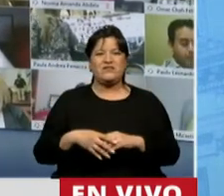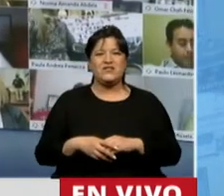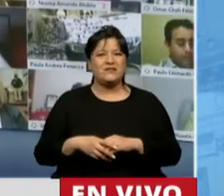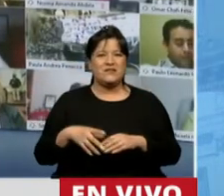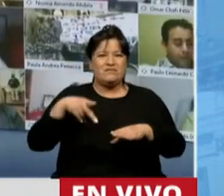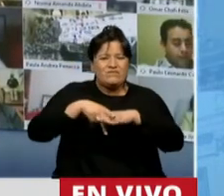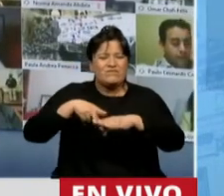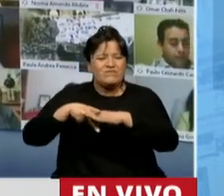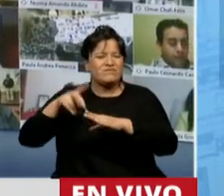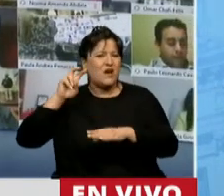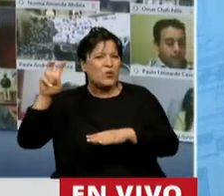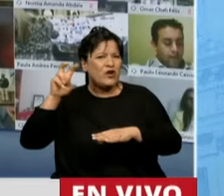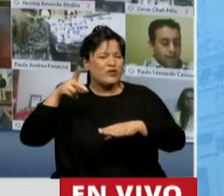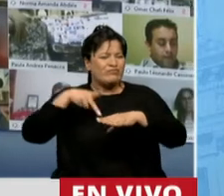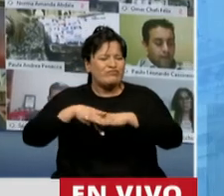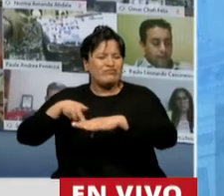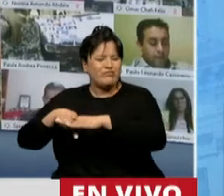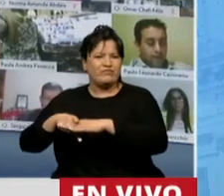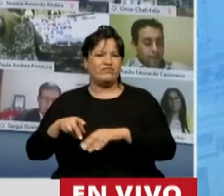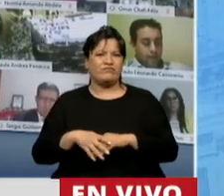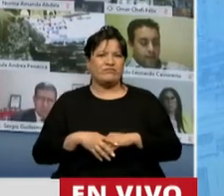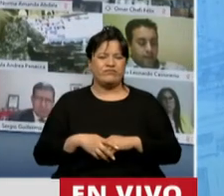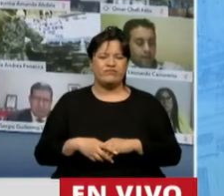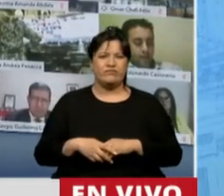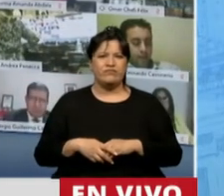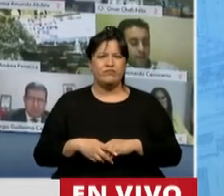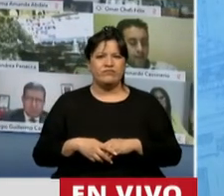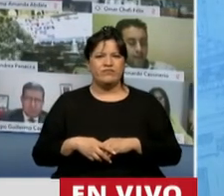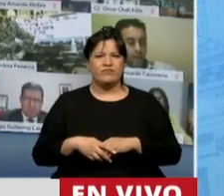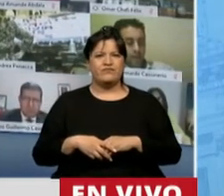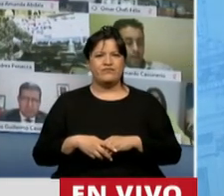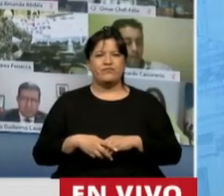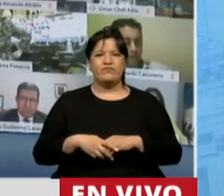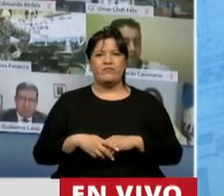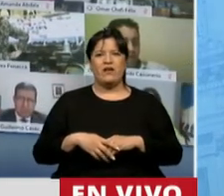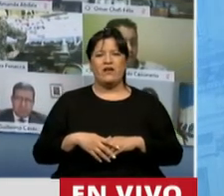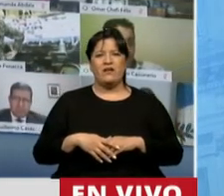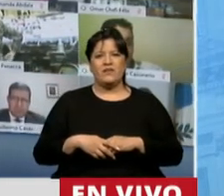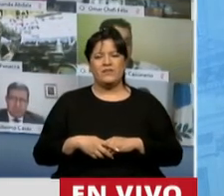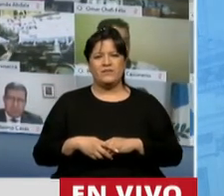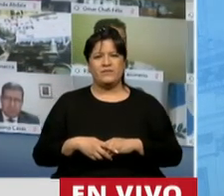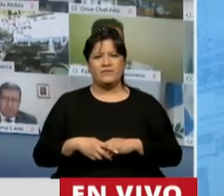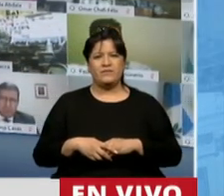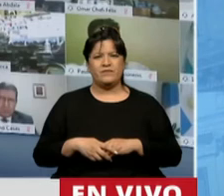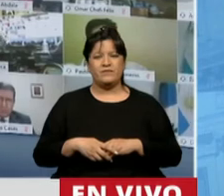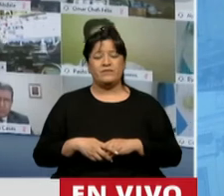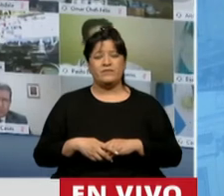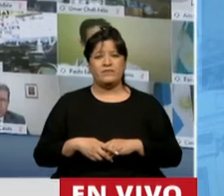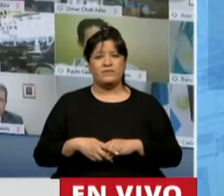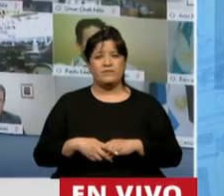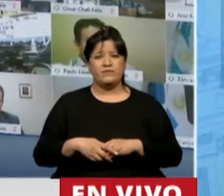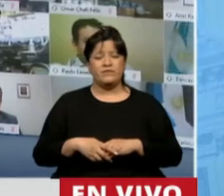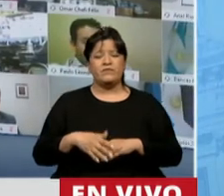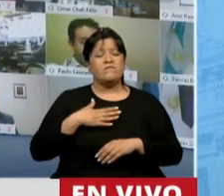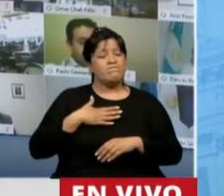ya dar por finalizadas. Las cámaras realmente no son del fuerte de los diputados aparentemente. Así